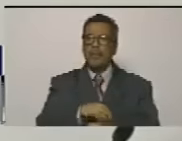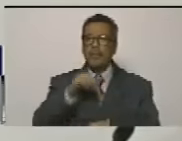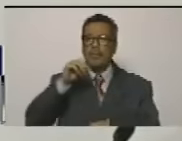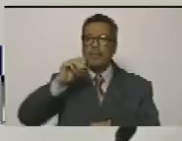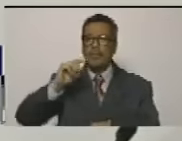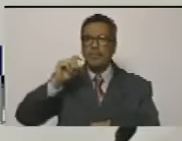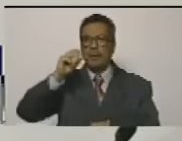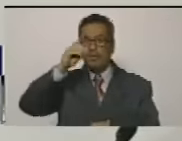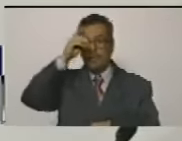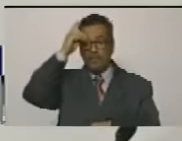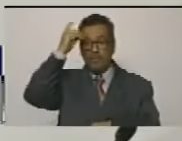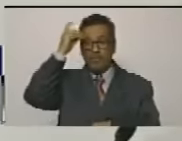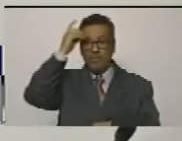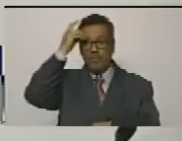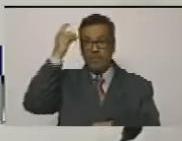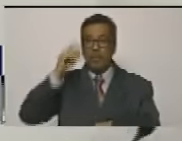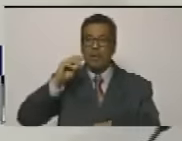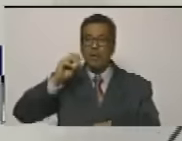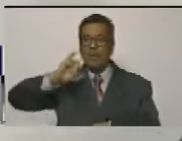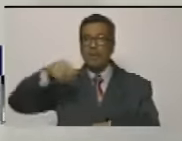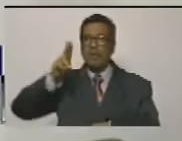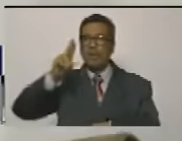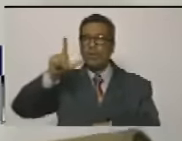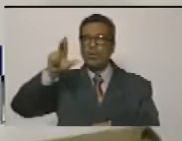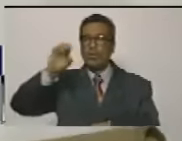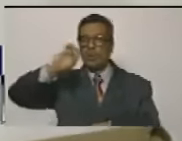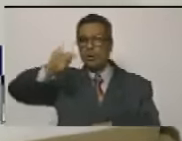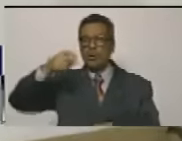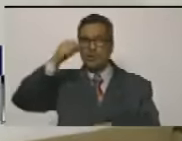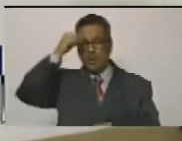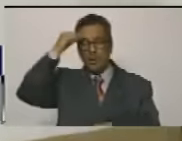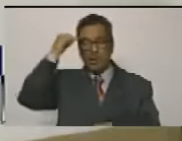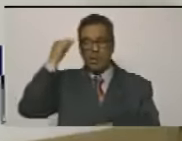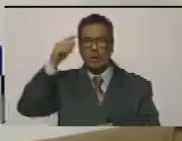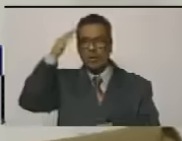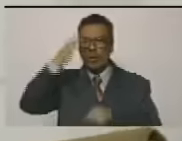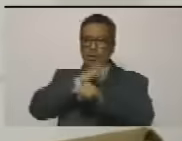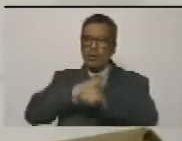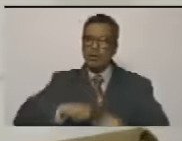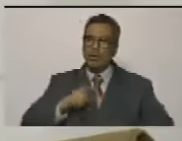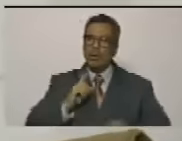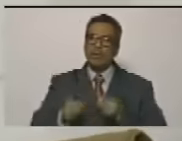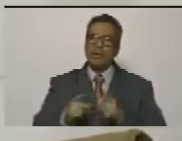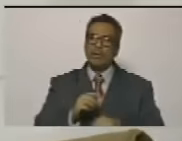borges que fue responsable de destruirle la carrera militar a unos